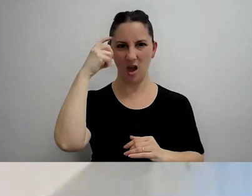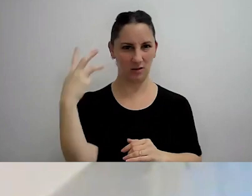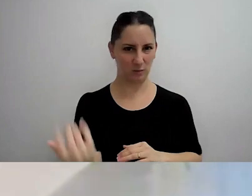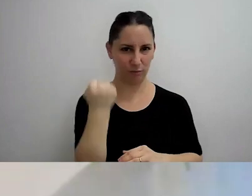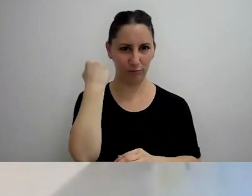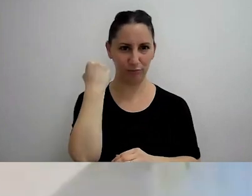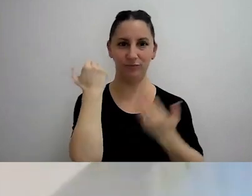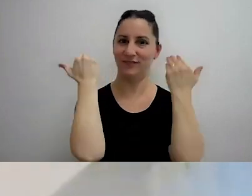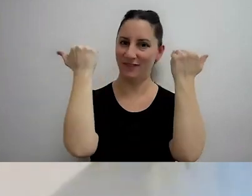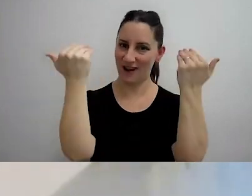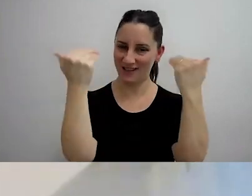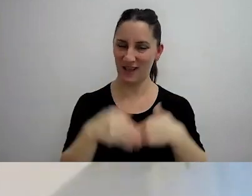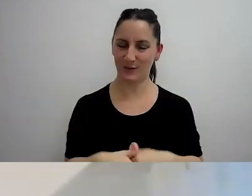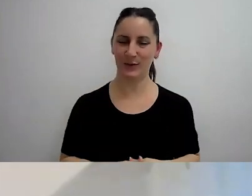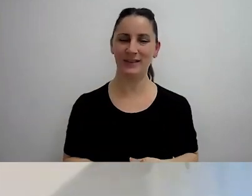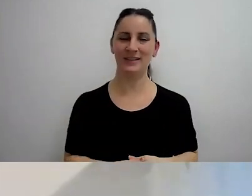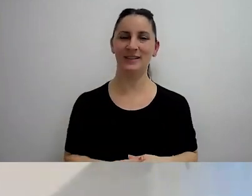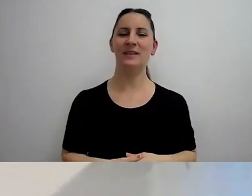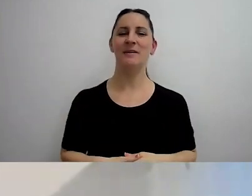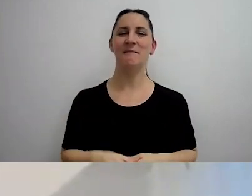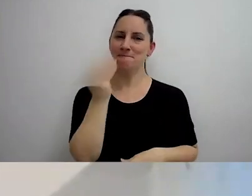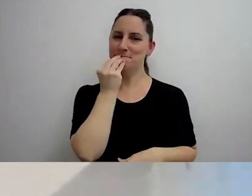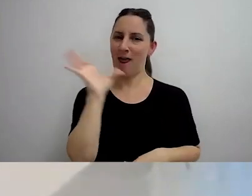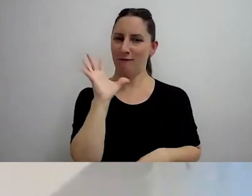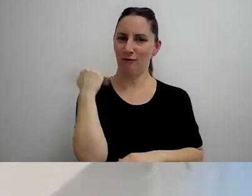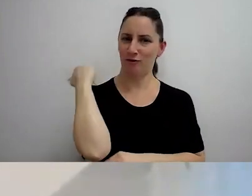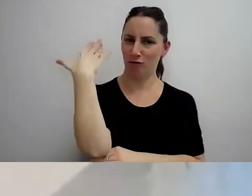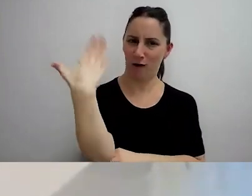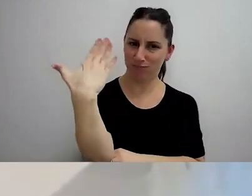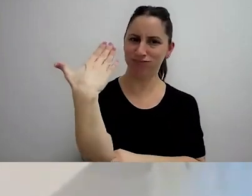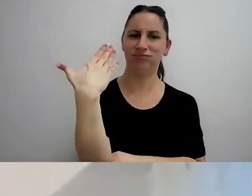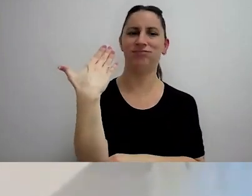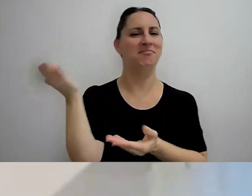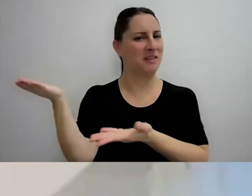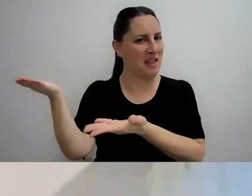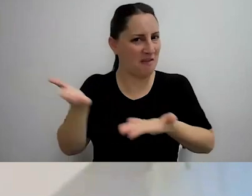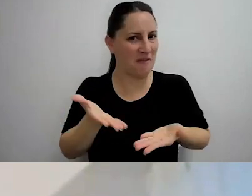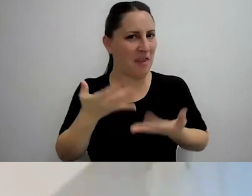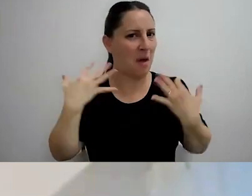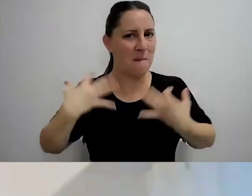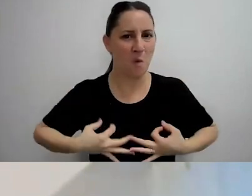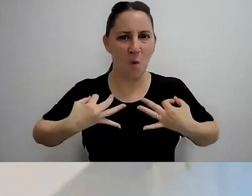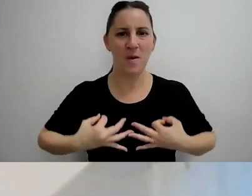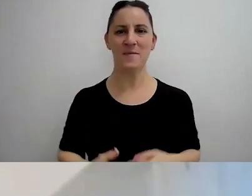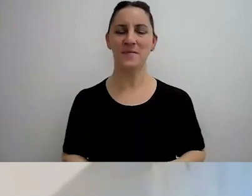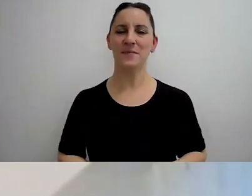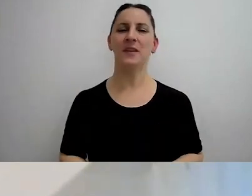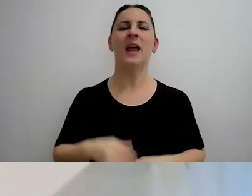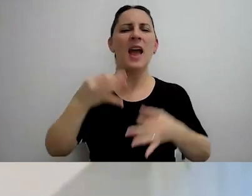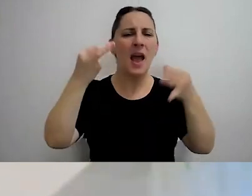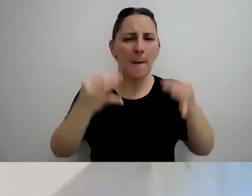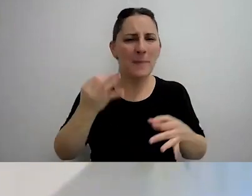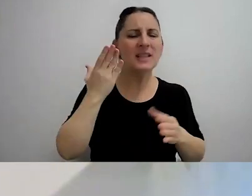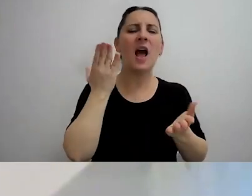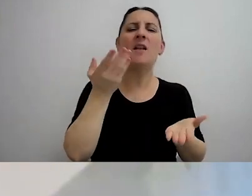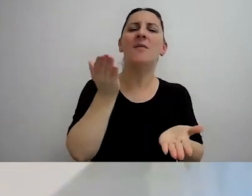felicitaciones una maravillosa expositora que invitamos también una propuesta al premio de facultad especialista en derechos